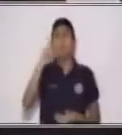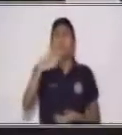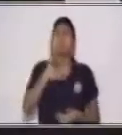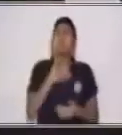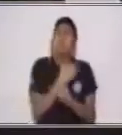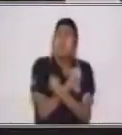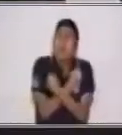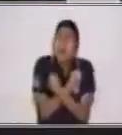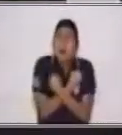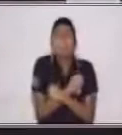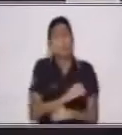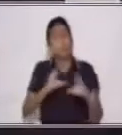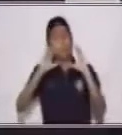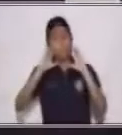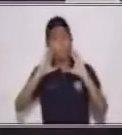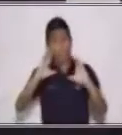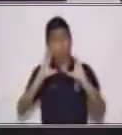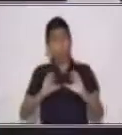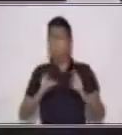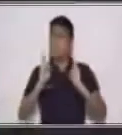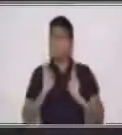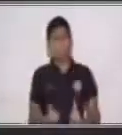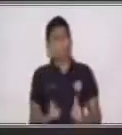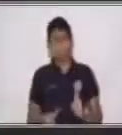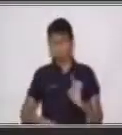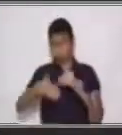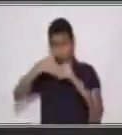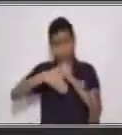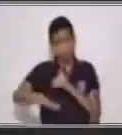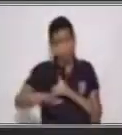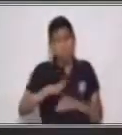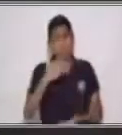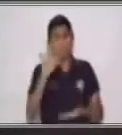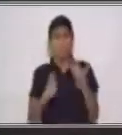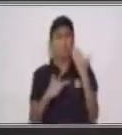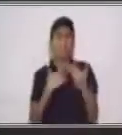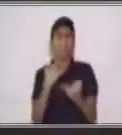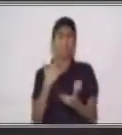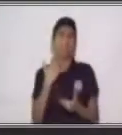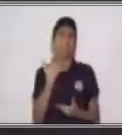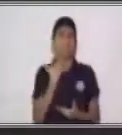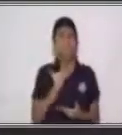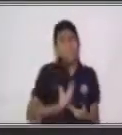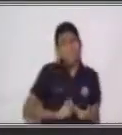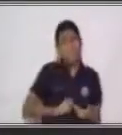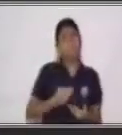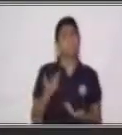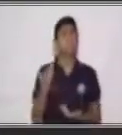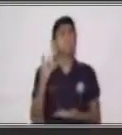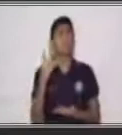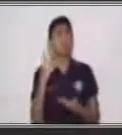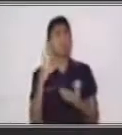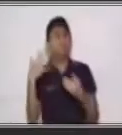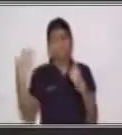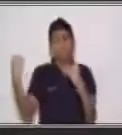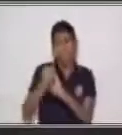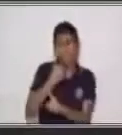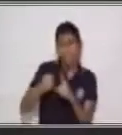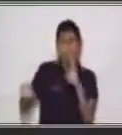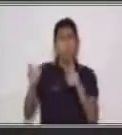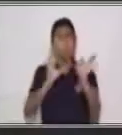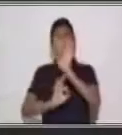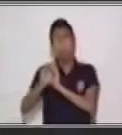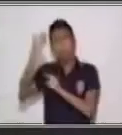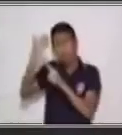y me protege mucho. Cuando estoy triste por algo que me pasó, que me hizo sentir